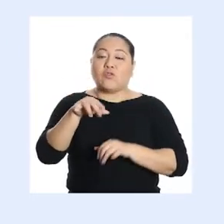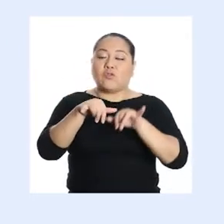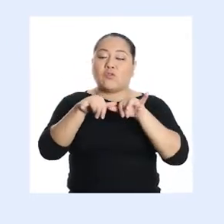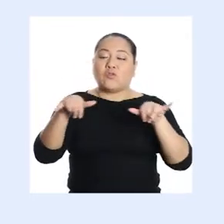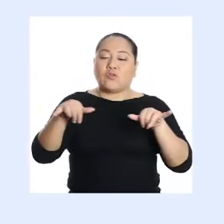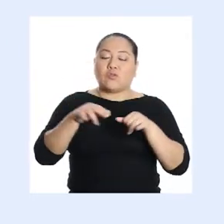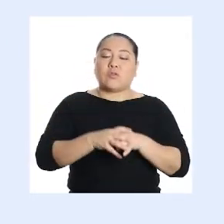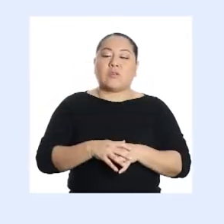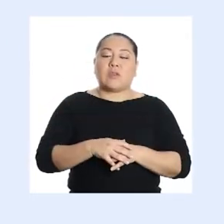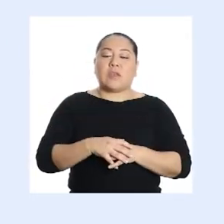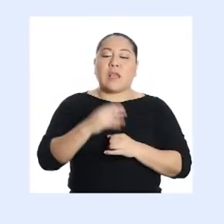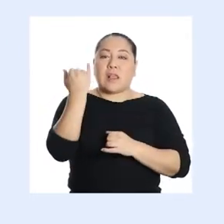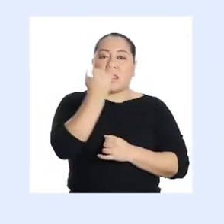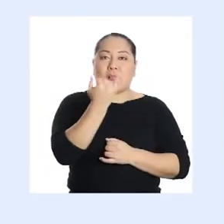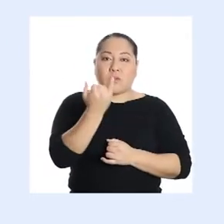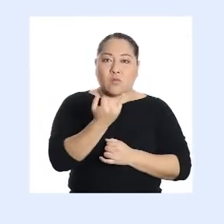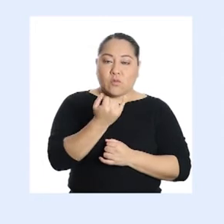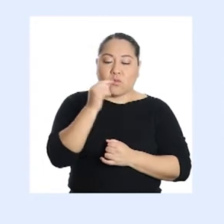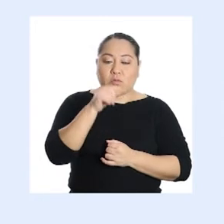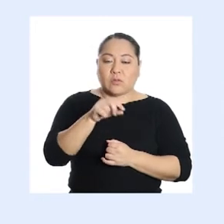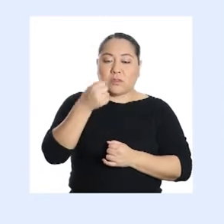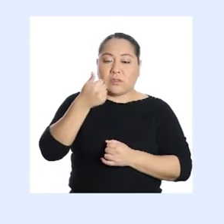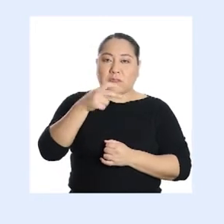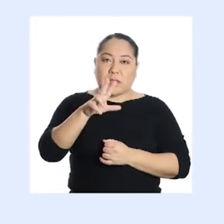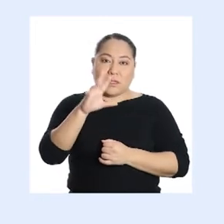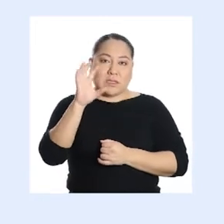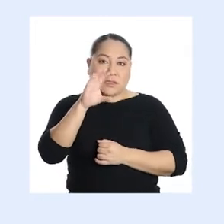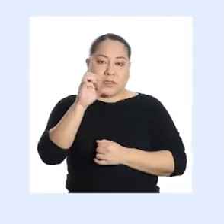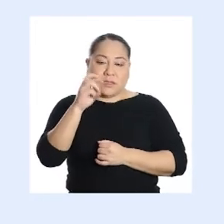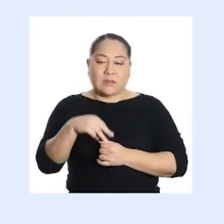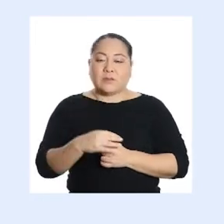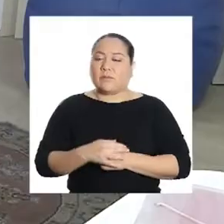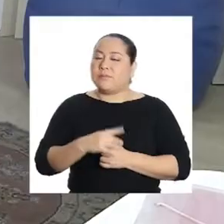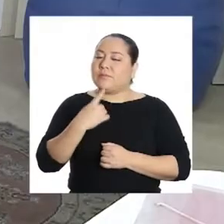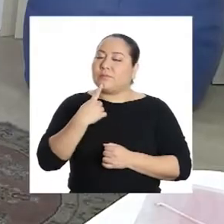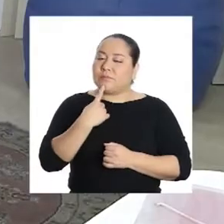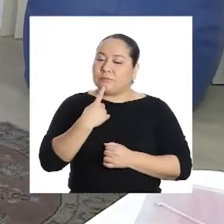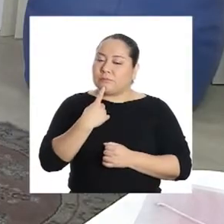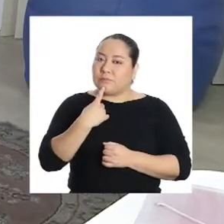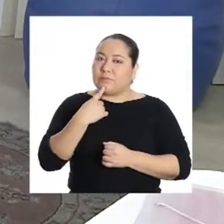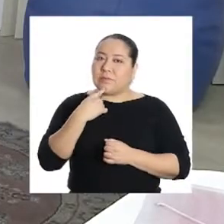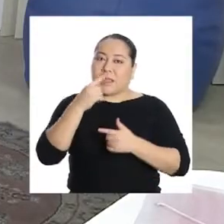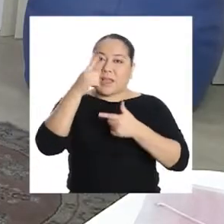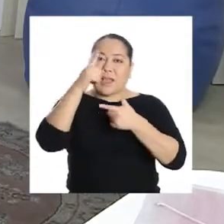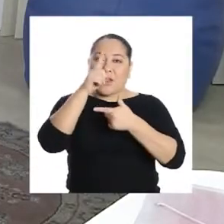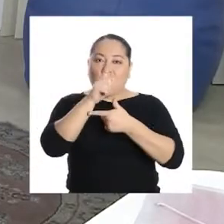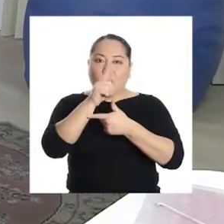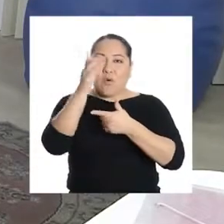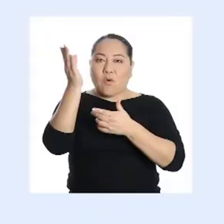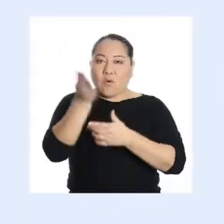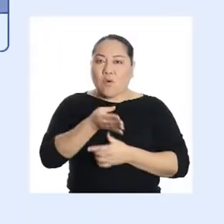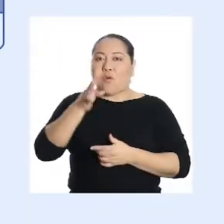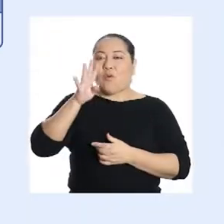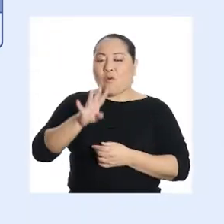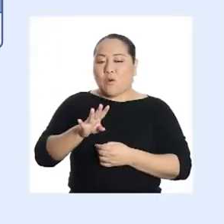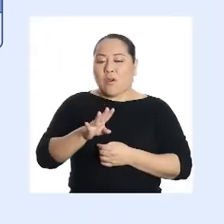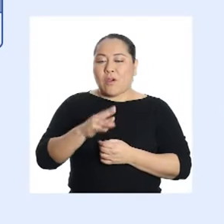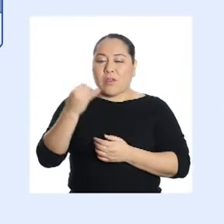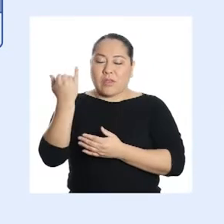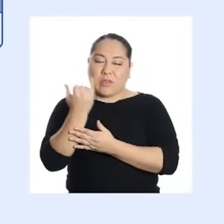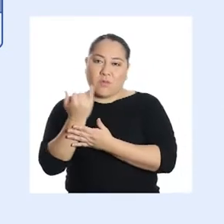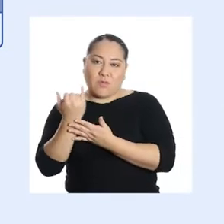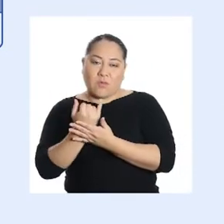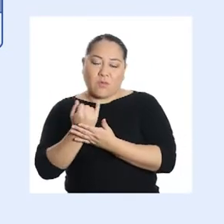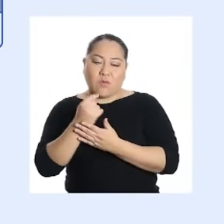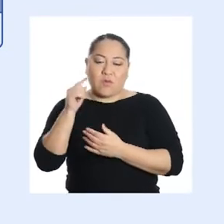52 centímetros y el del dibujo es de 13 centímetros. Es la cuarta parte. Las medidas